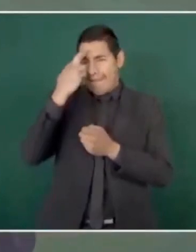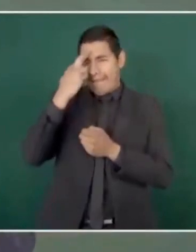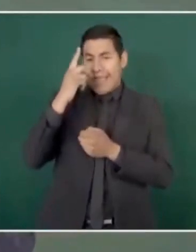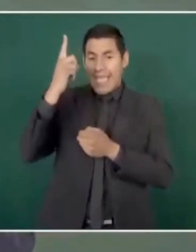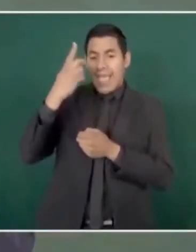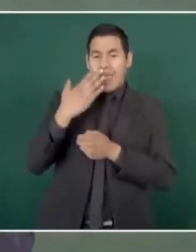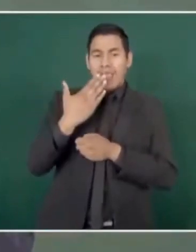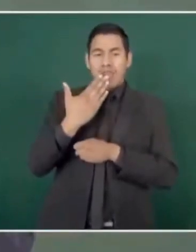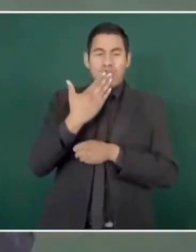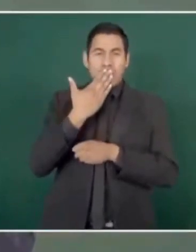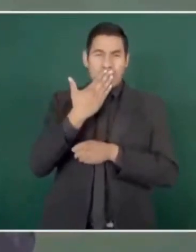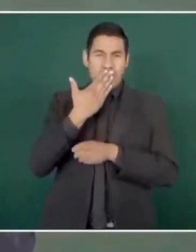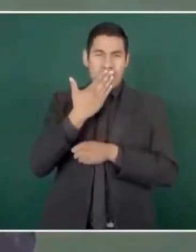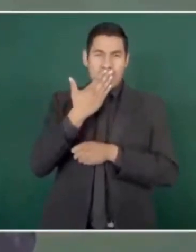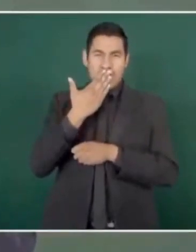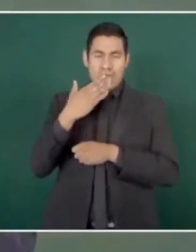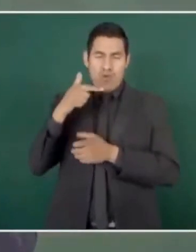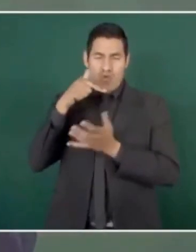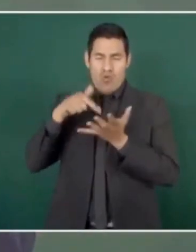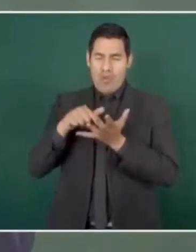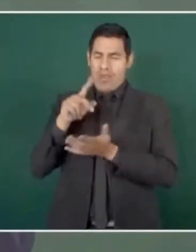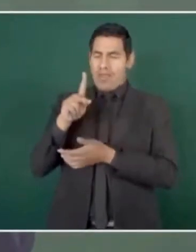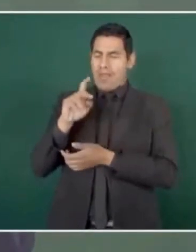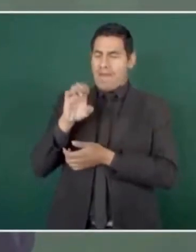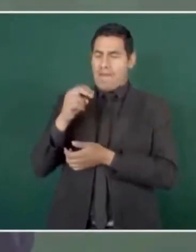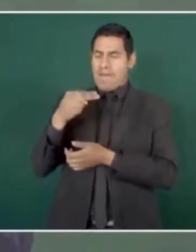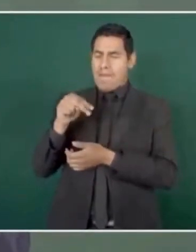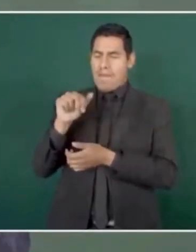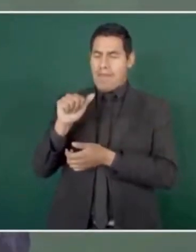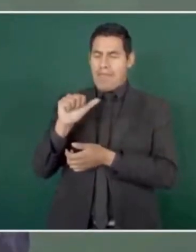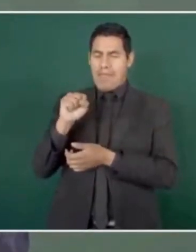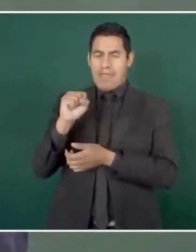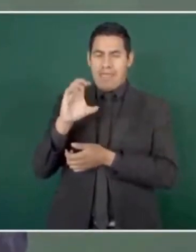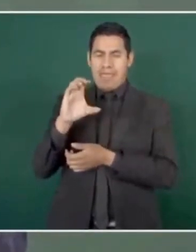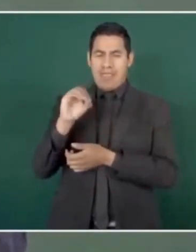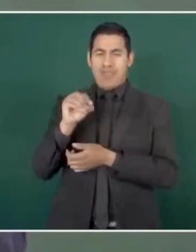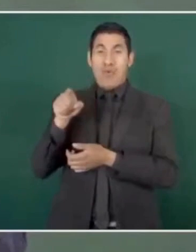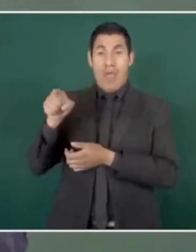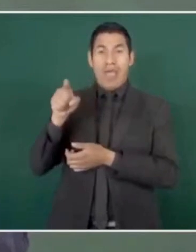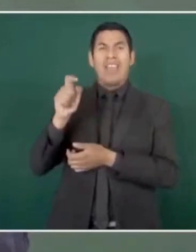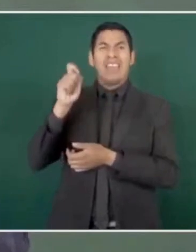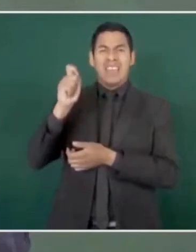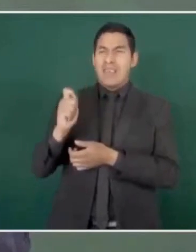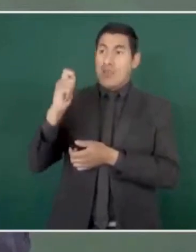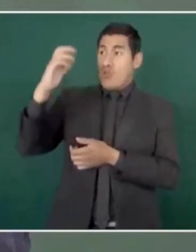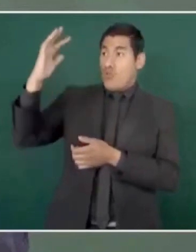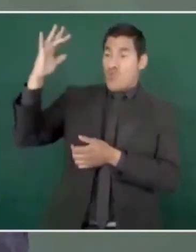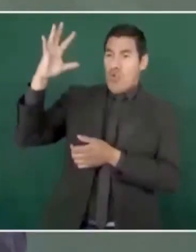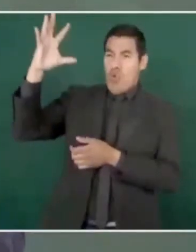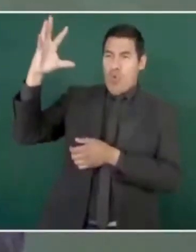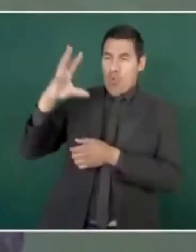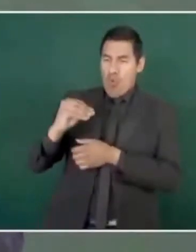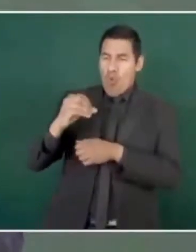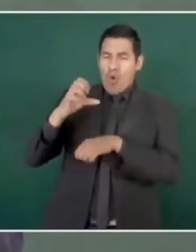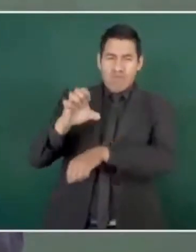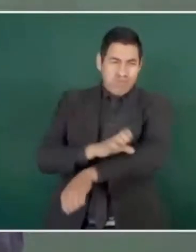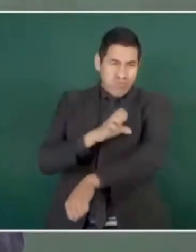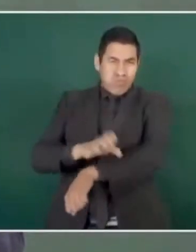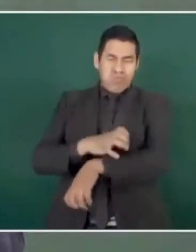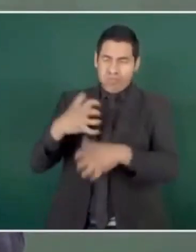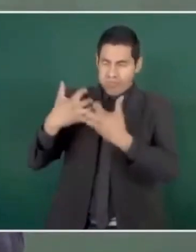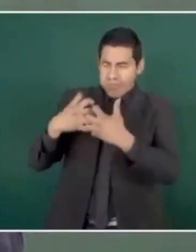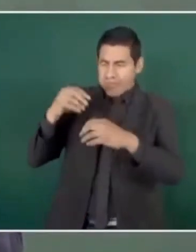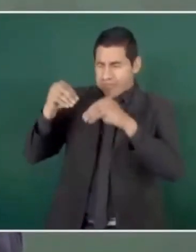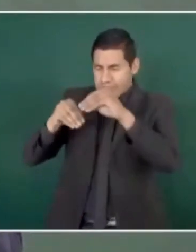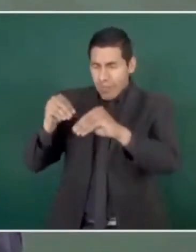en Peñasco y que al mismo tiempo esa energía se